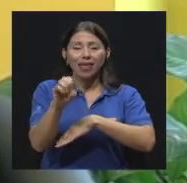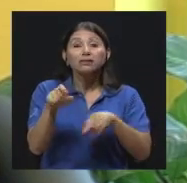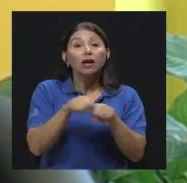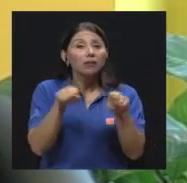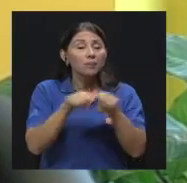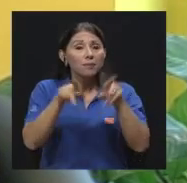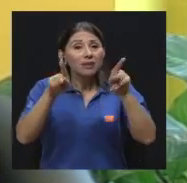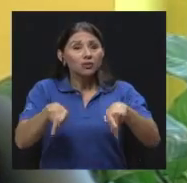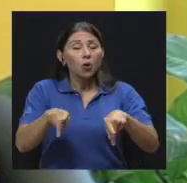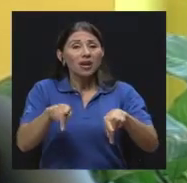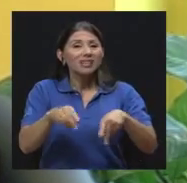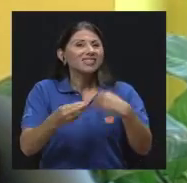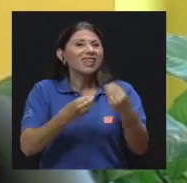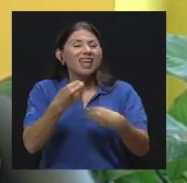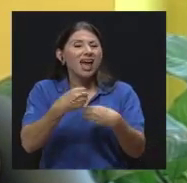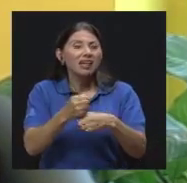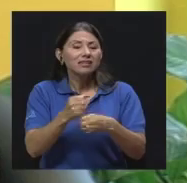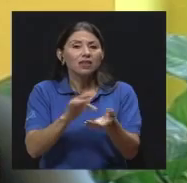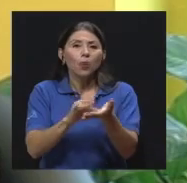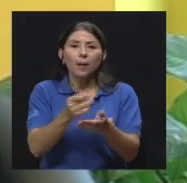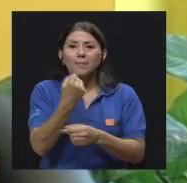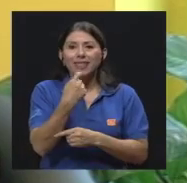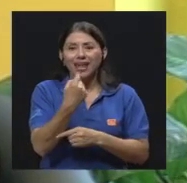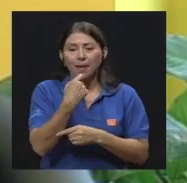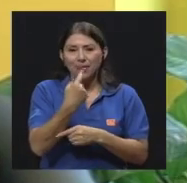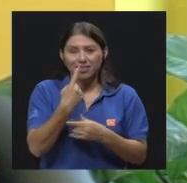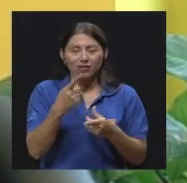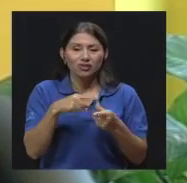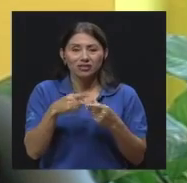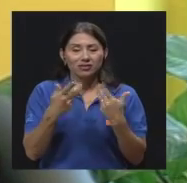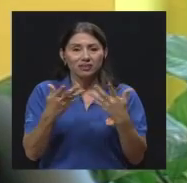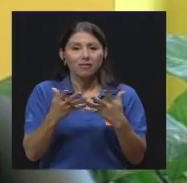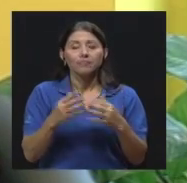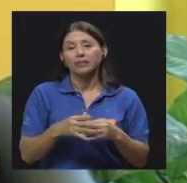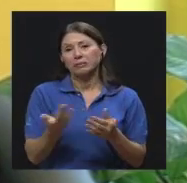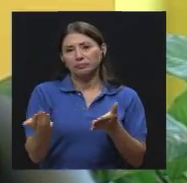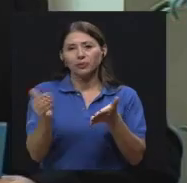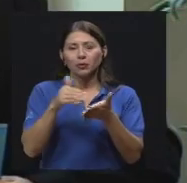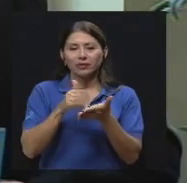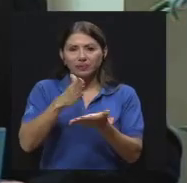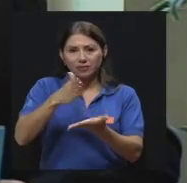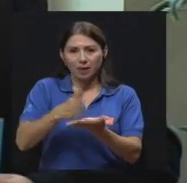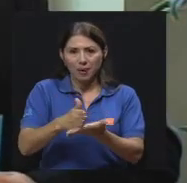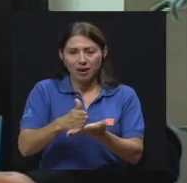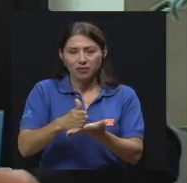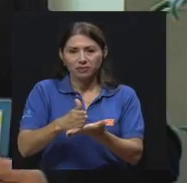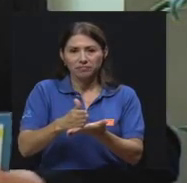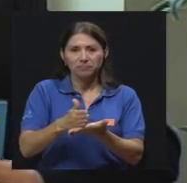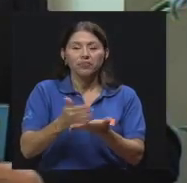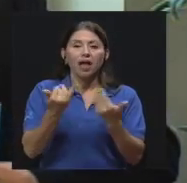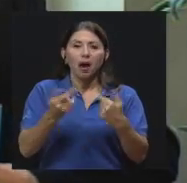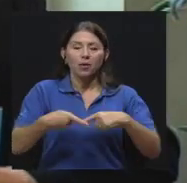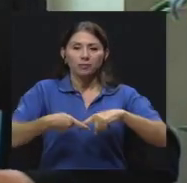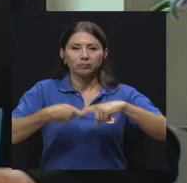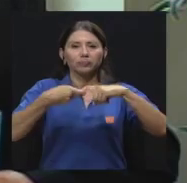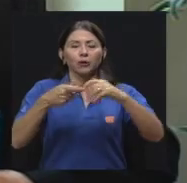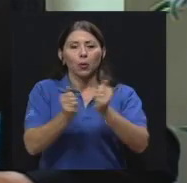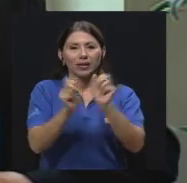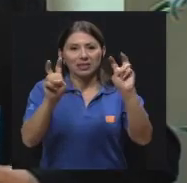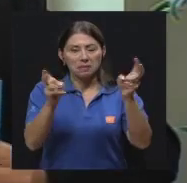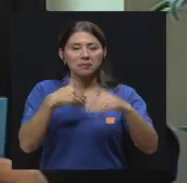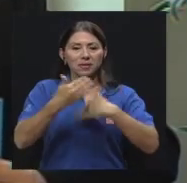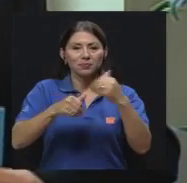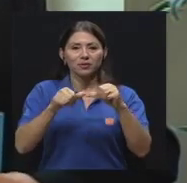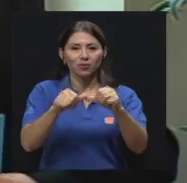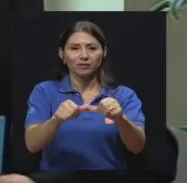toman medicamentos inmunosupresores. Bueno, llegó el momento de hacer una nueva pausa. Vamos a quedar por acá con el